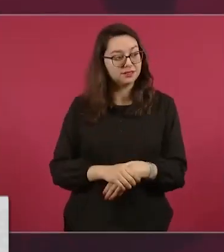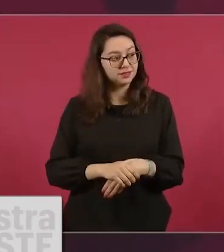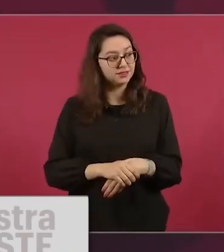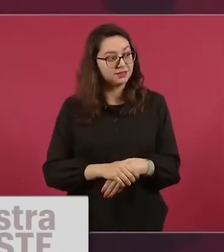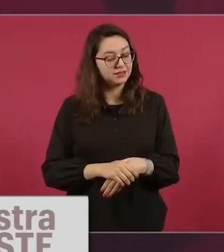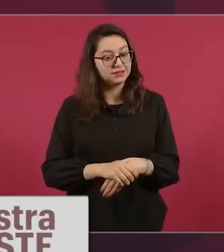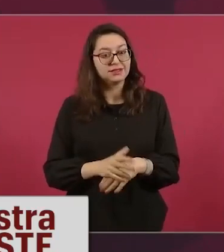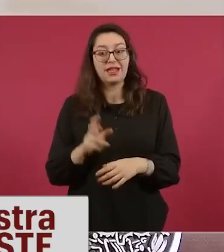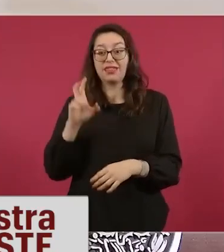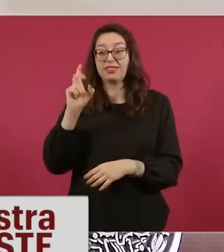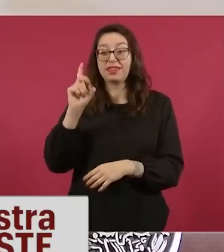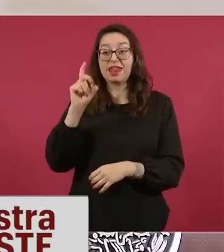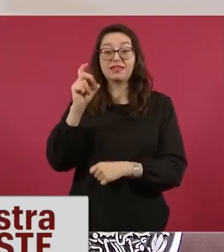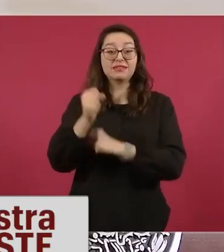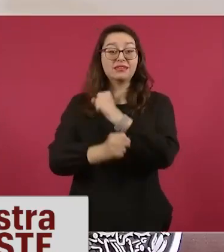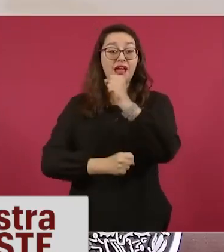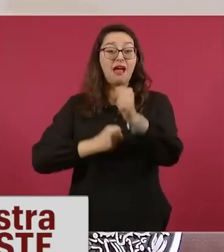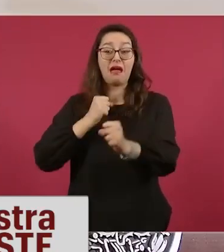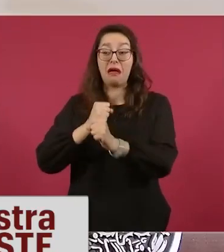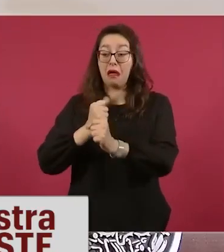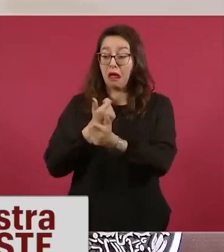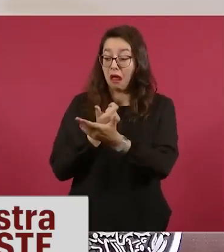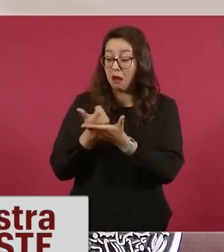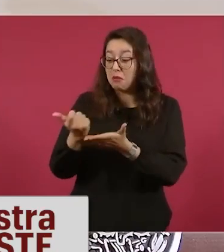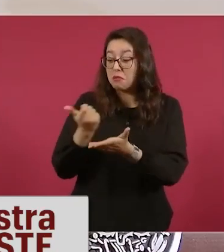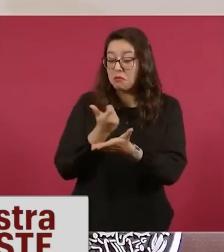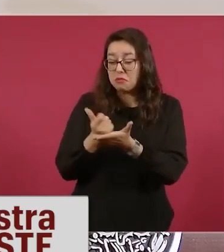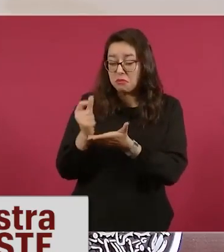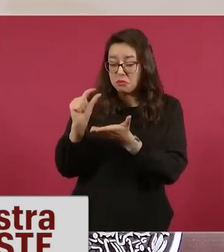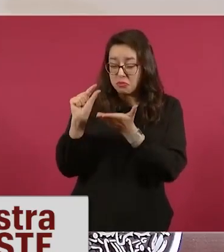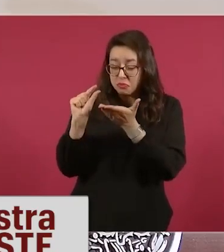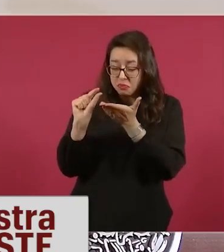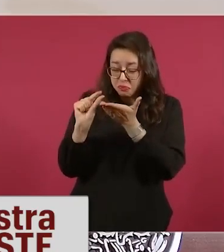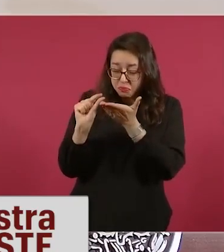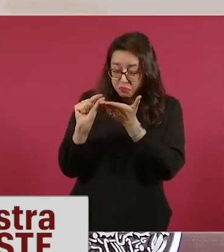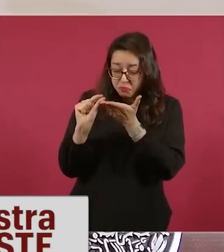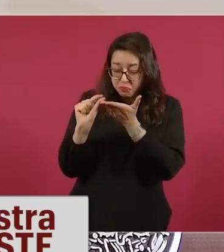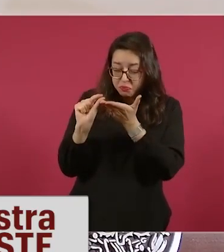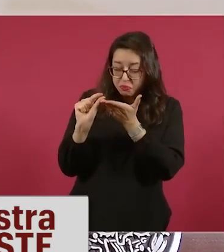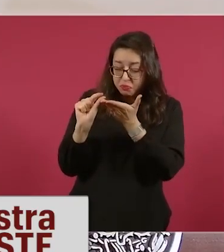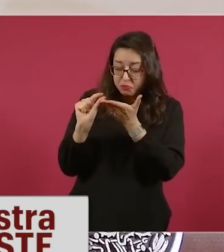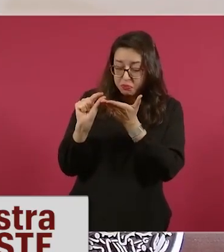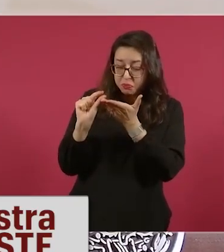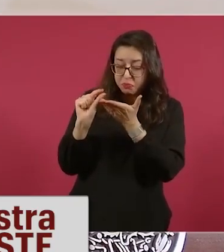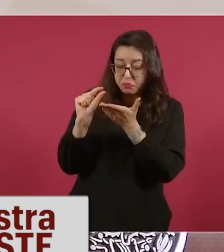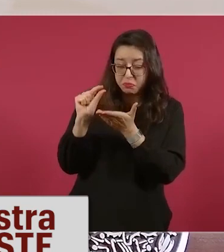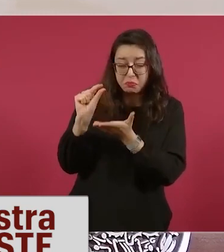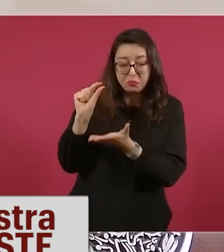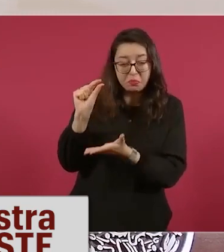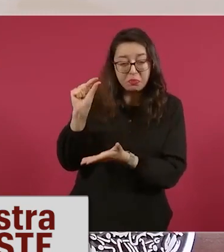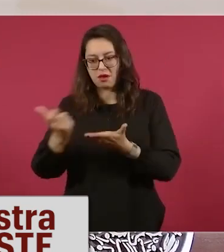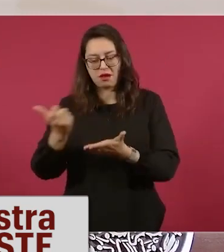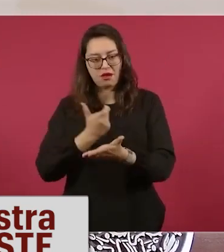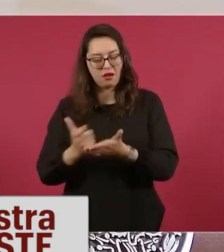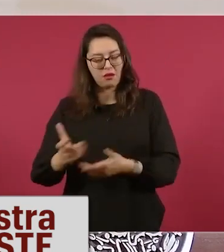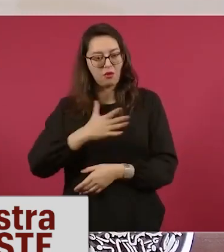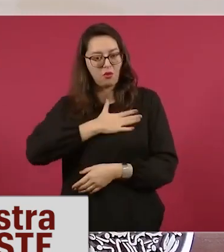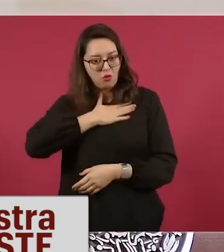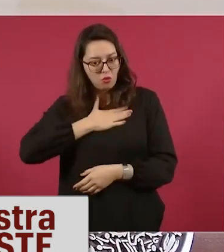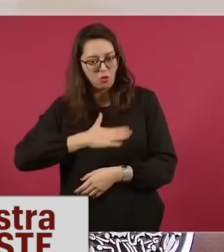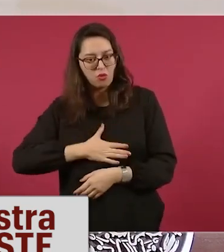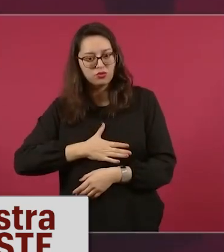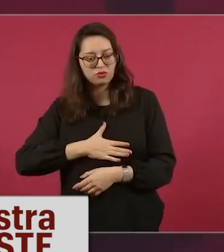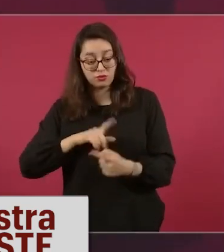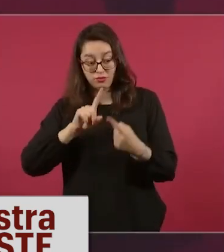AMLO critica a Suprema Corte de Justicia de la Nación por negarle a la ministra Batres bajar su sueldo e inscribirse al Issste. El presidente Andrés Manuel López